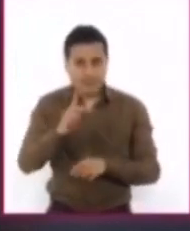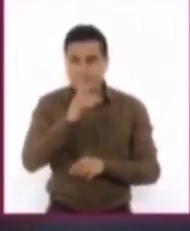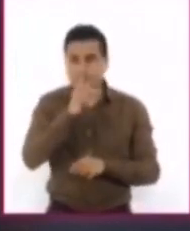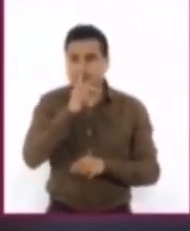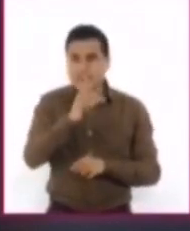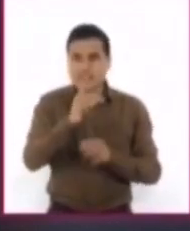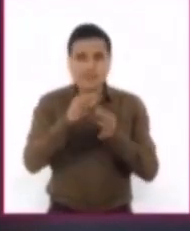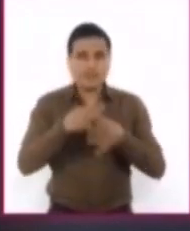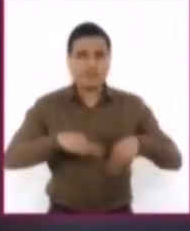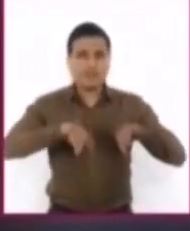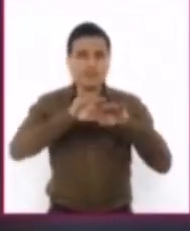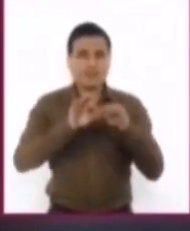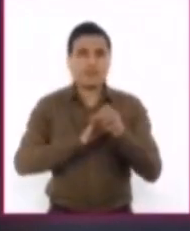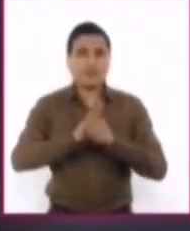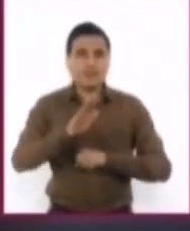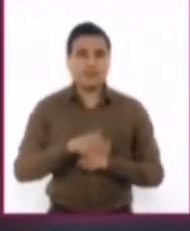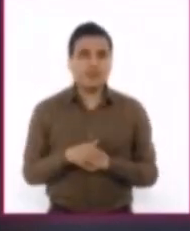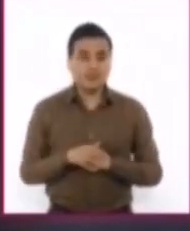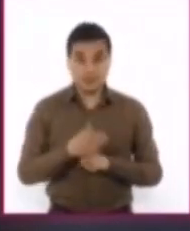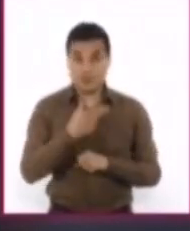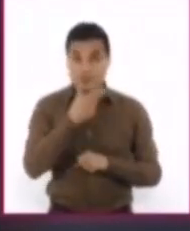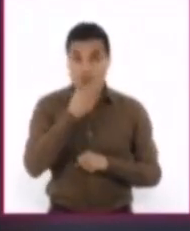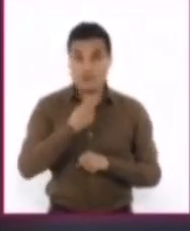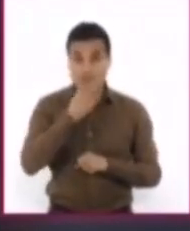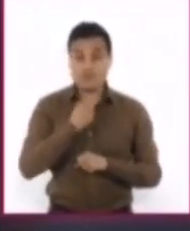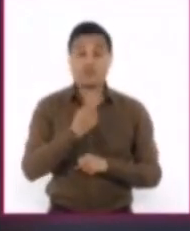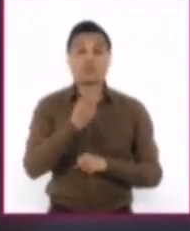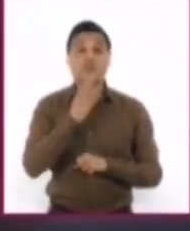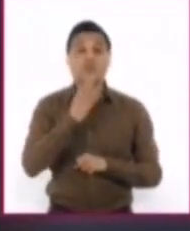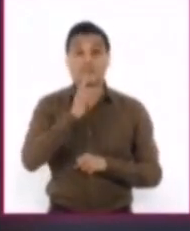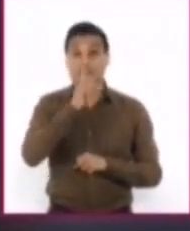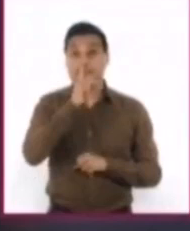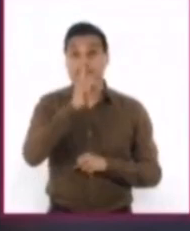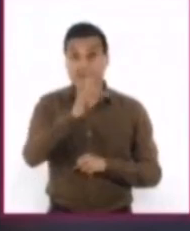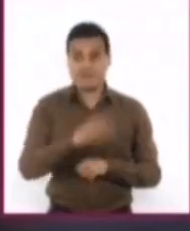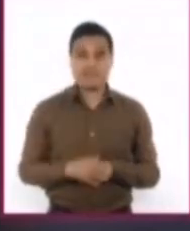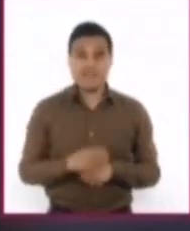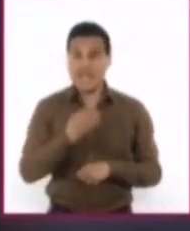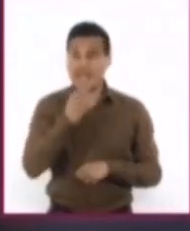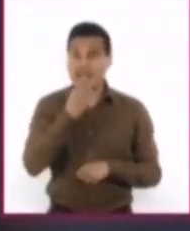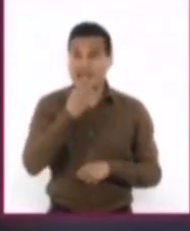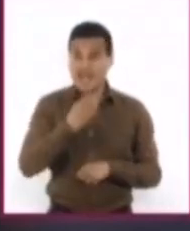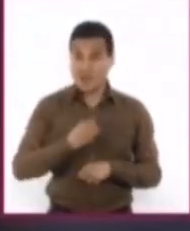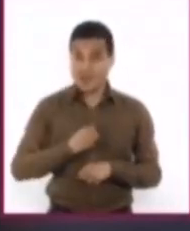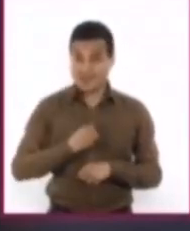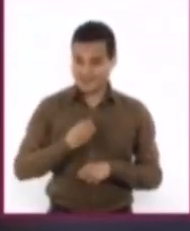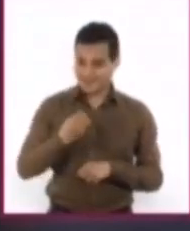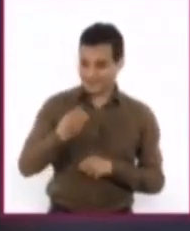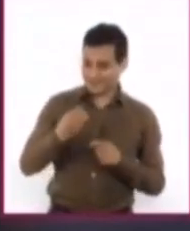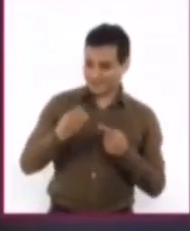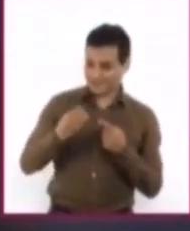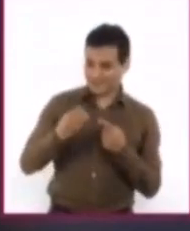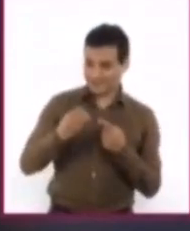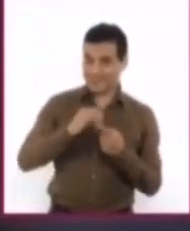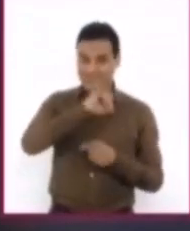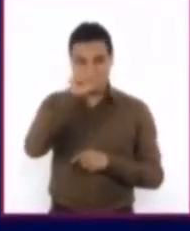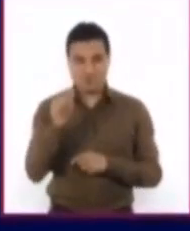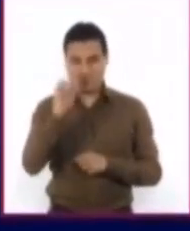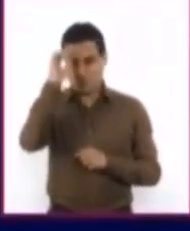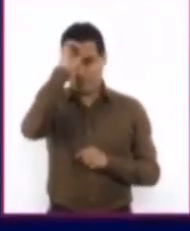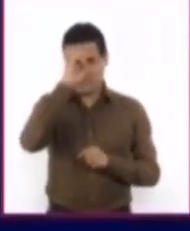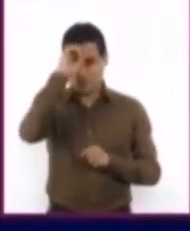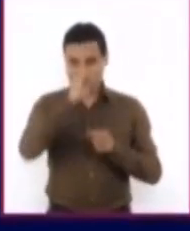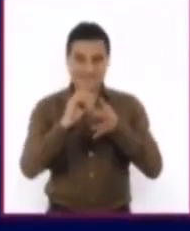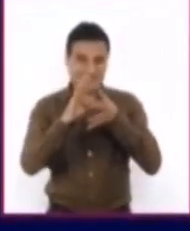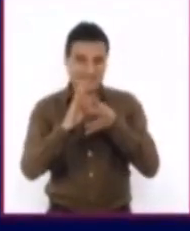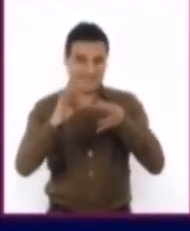Si se dan cuenta, el autor del texto utilizó la palabra aunque para explicar y dar su opinión acerca del tema que trata.